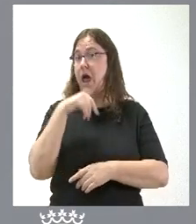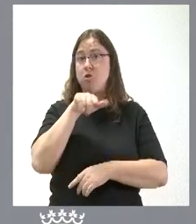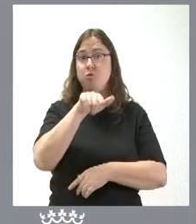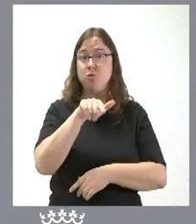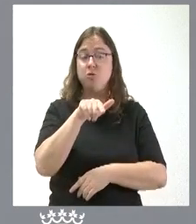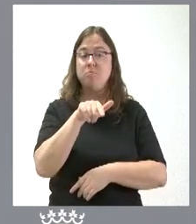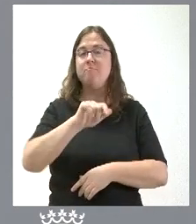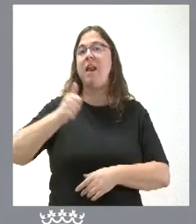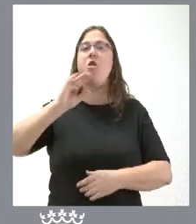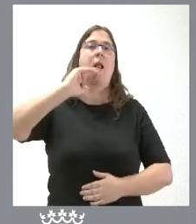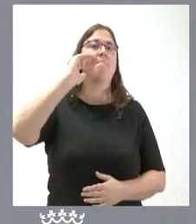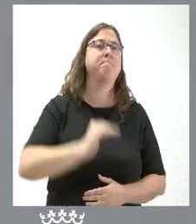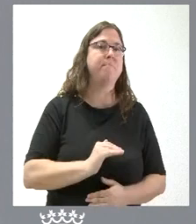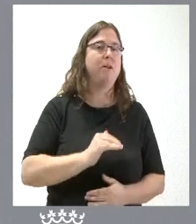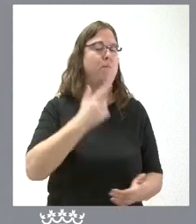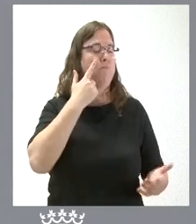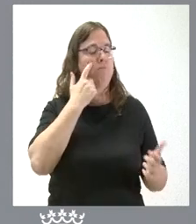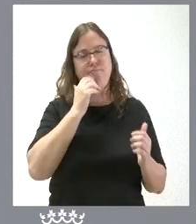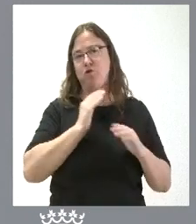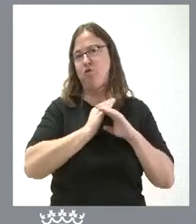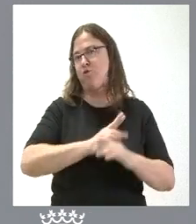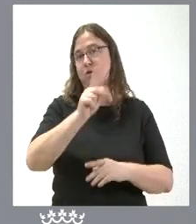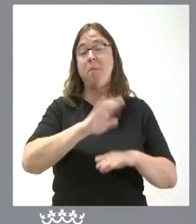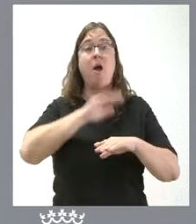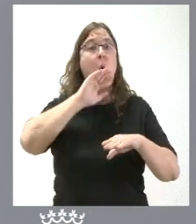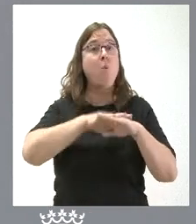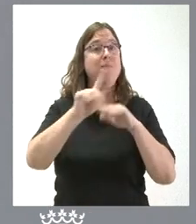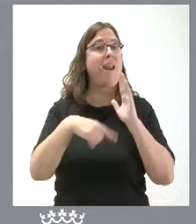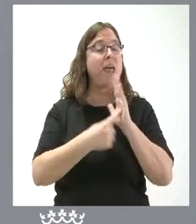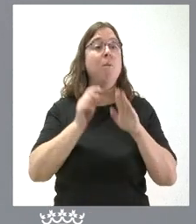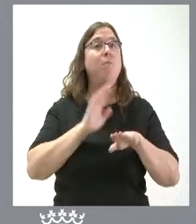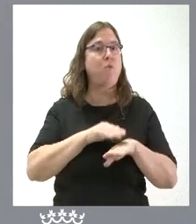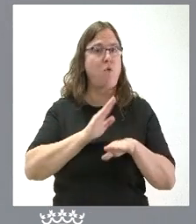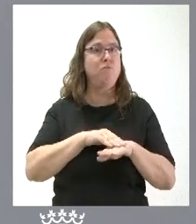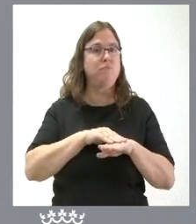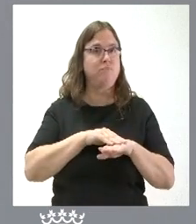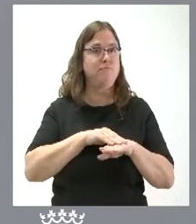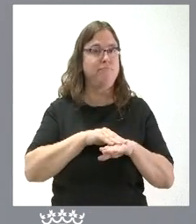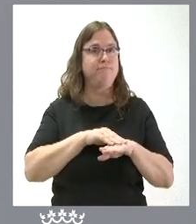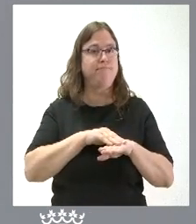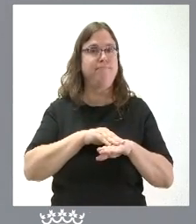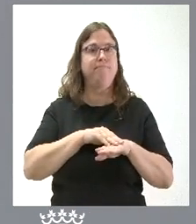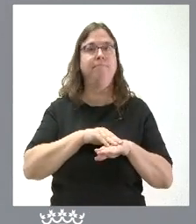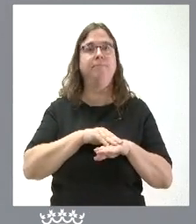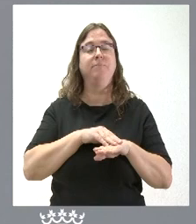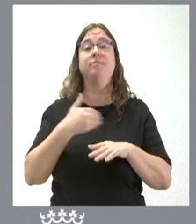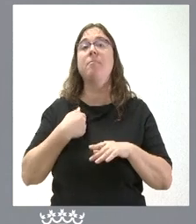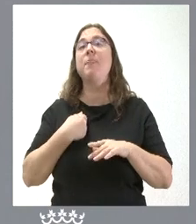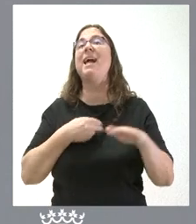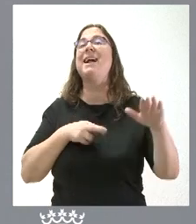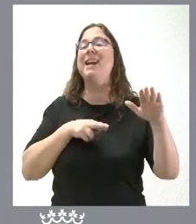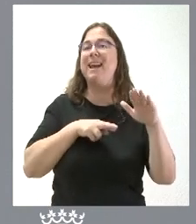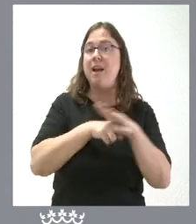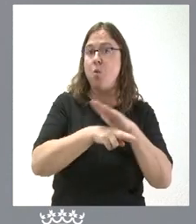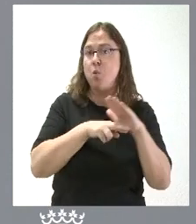nacional pero es claramente insuficiente para cumplir esta ley de dependencia porque como les digo de los recursos puestos por